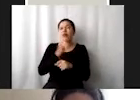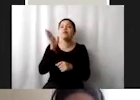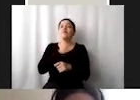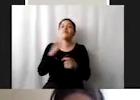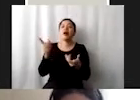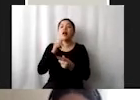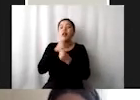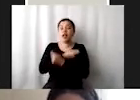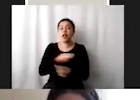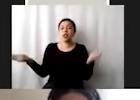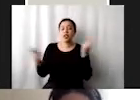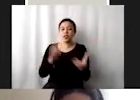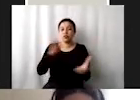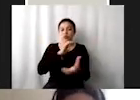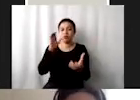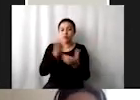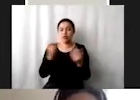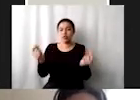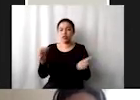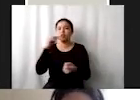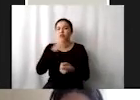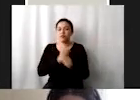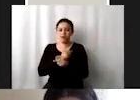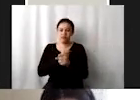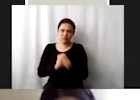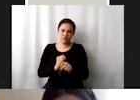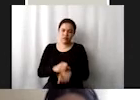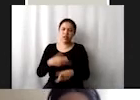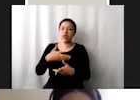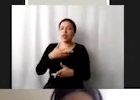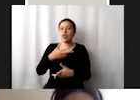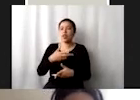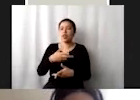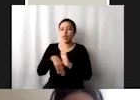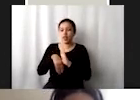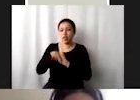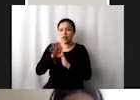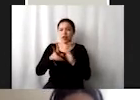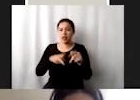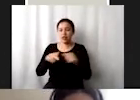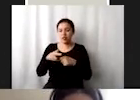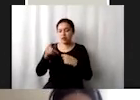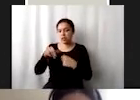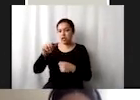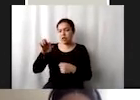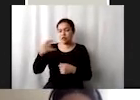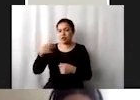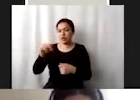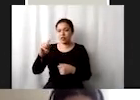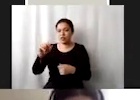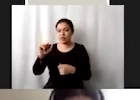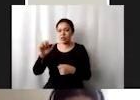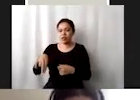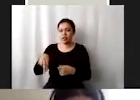precoz y forzado, mutilación genital femenina, obviamente, viendo el caso de Afganistán, estos días en las noticias, esto sigue